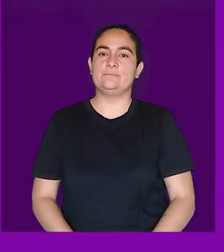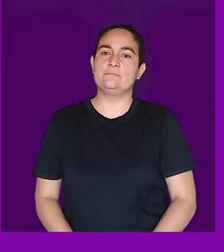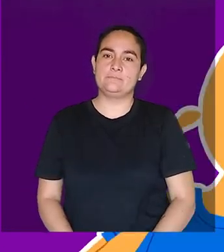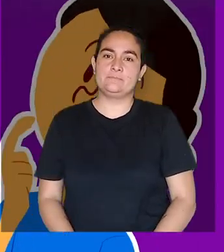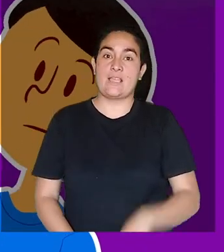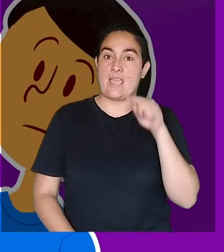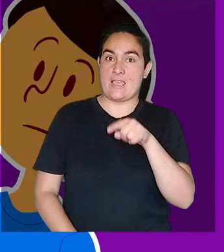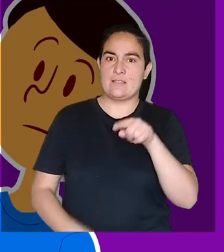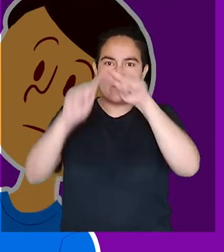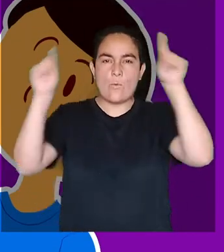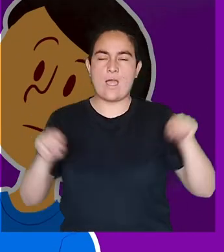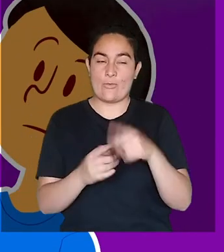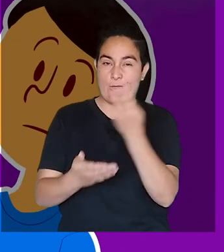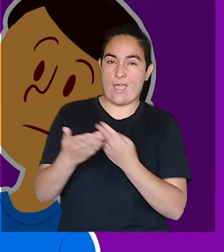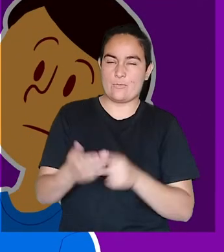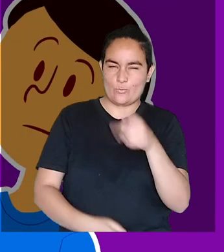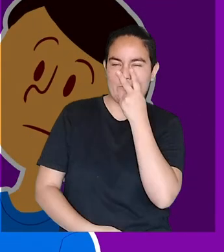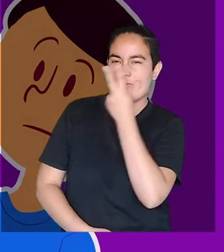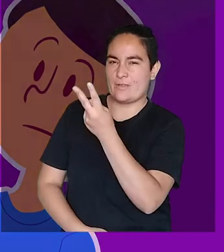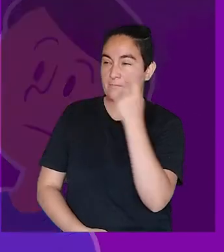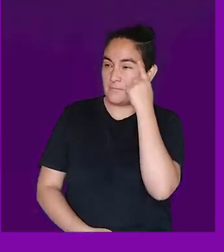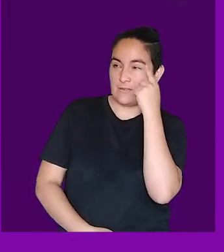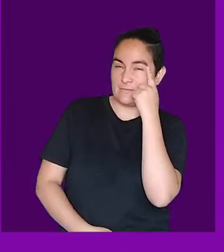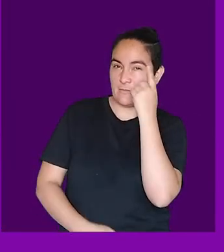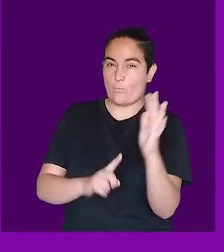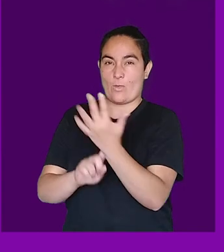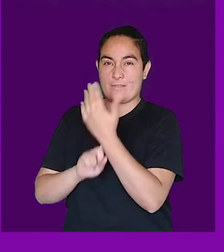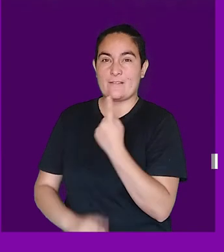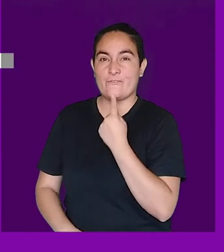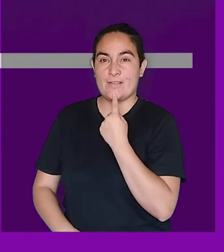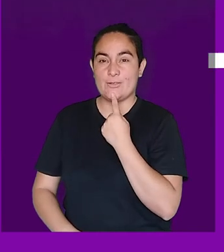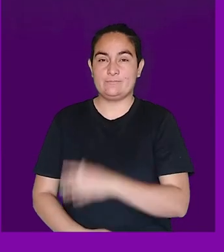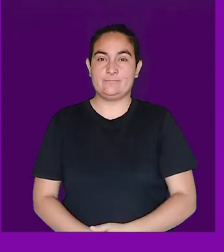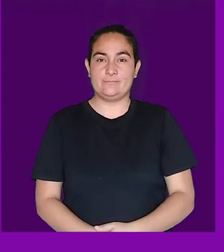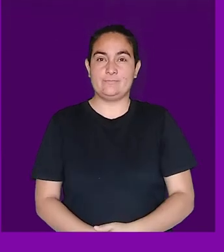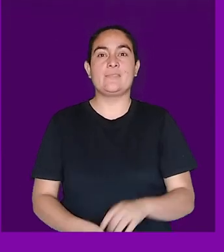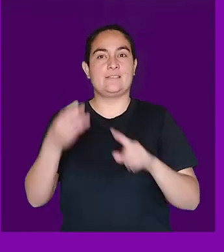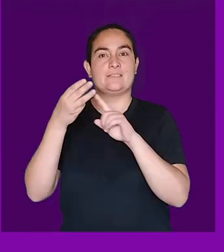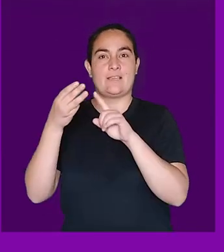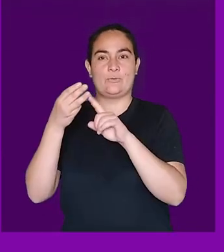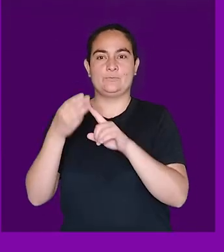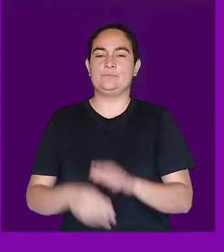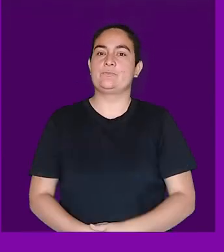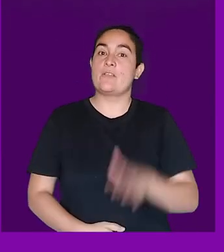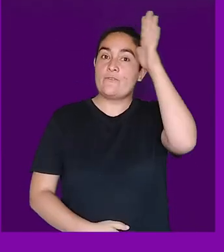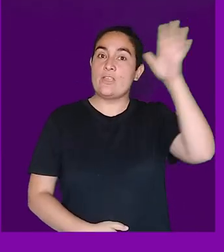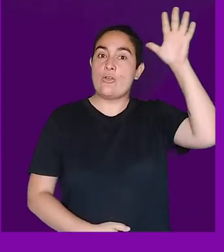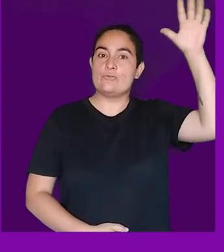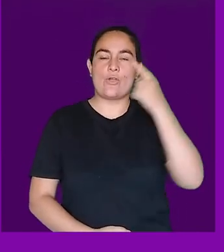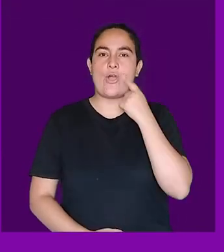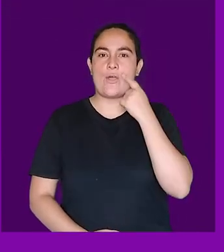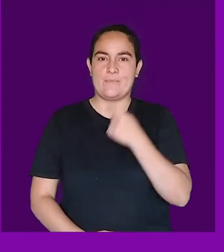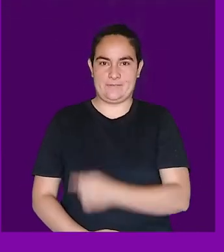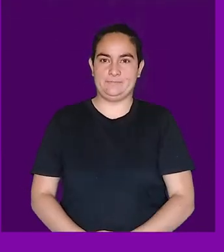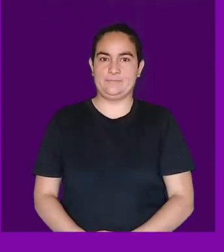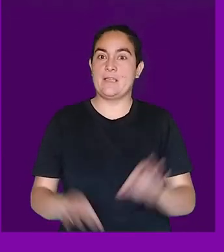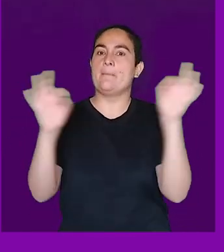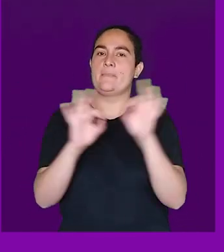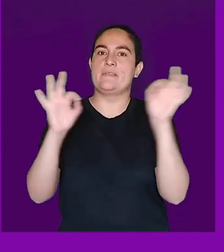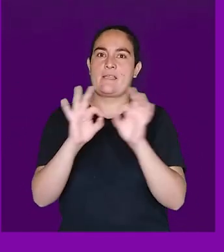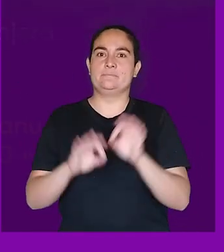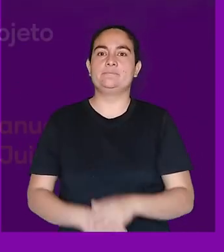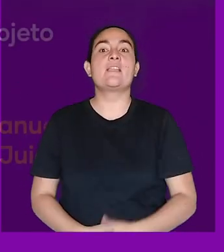¿Cómo considerar arte algo que representa lo feo? En el tercer caso, el filósofo Immanuel Kant nos